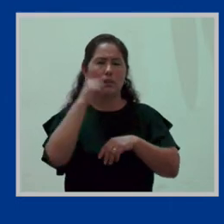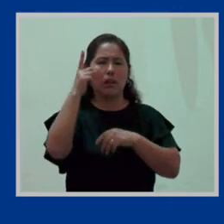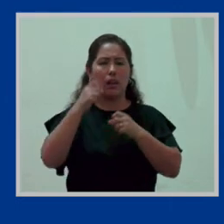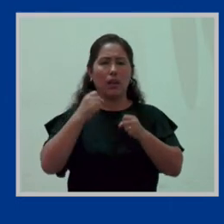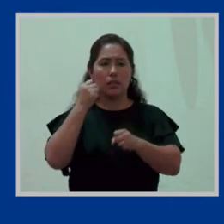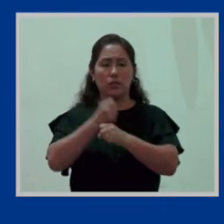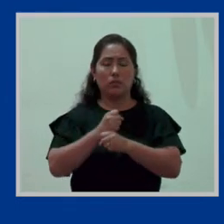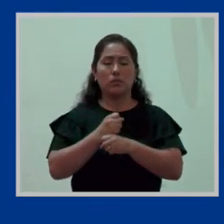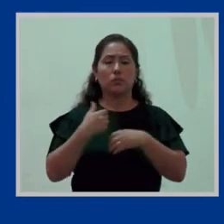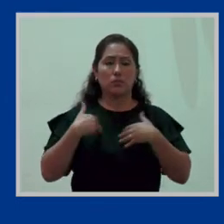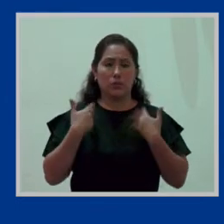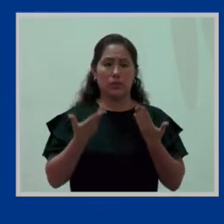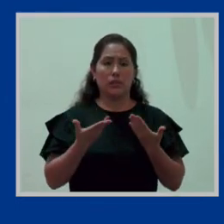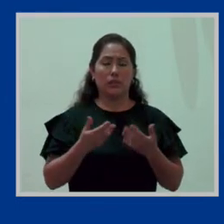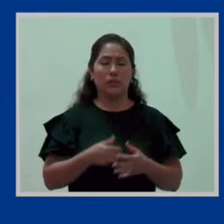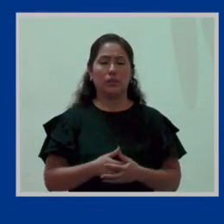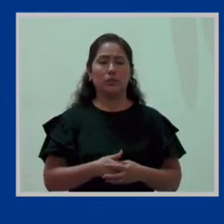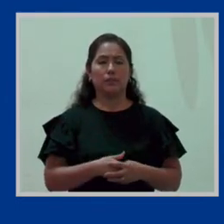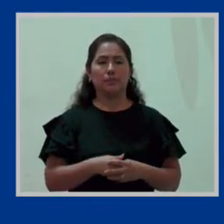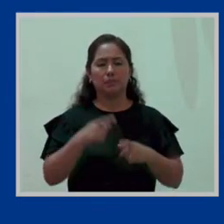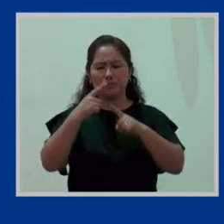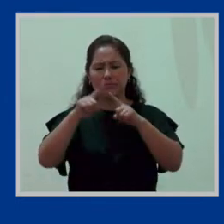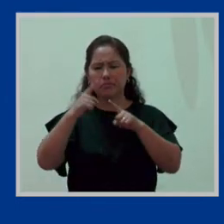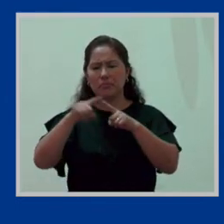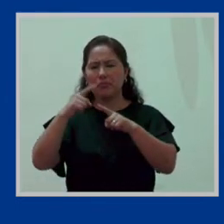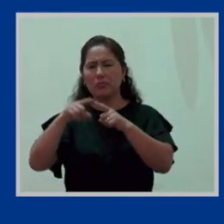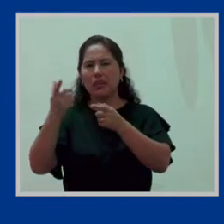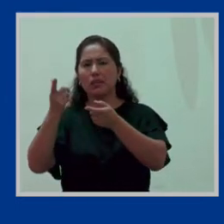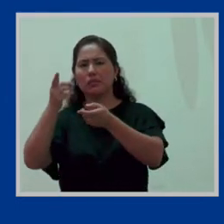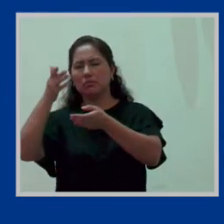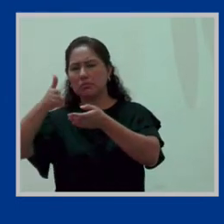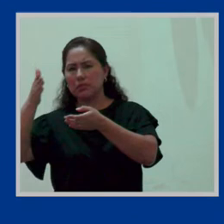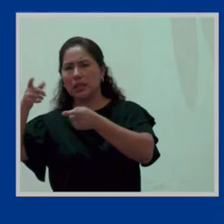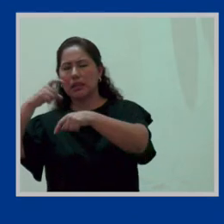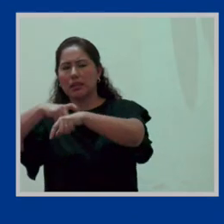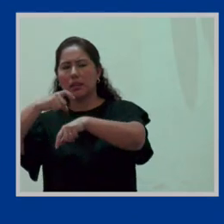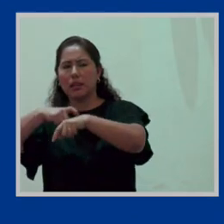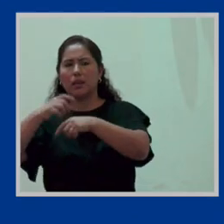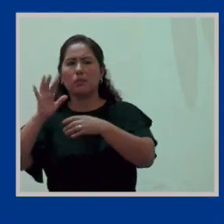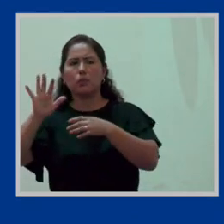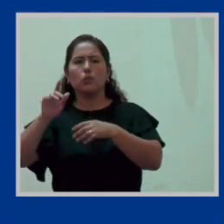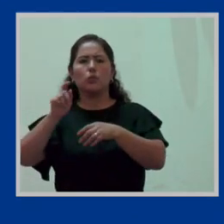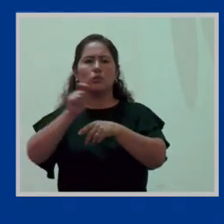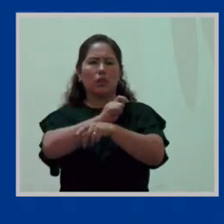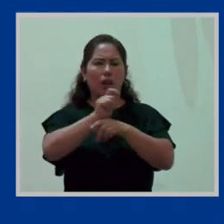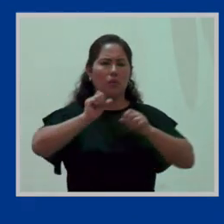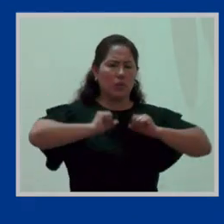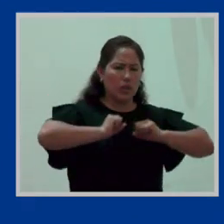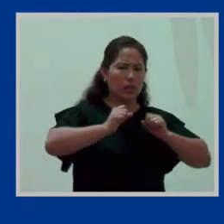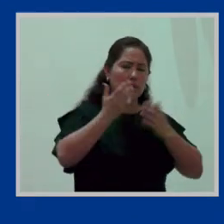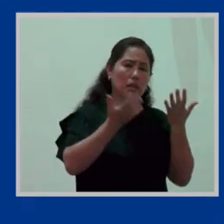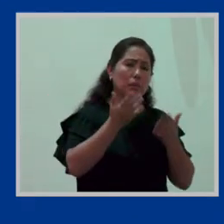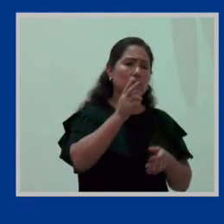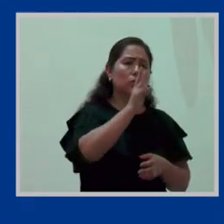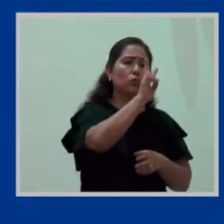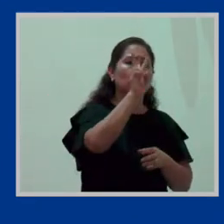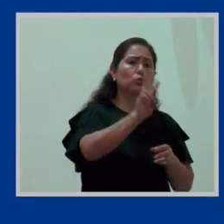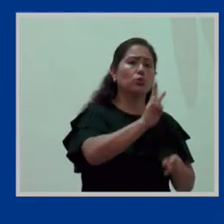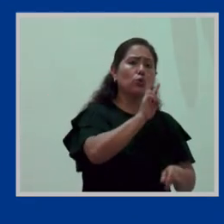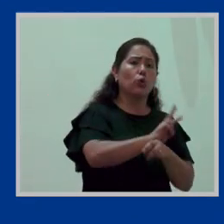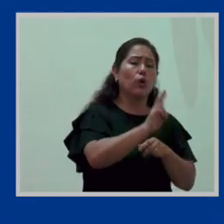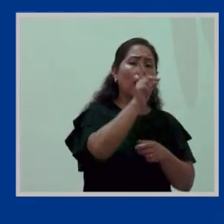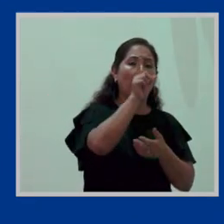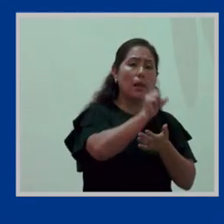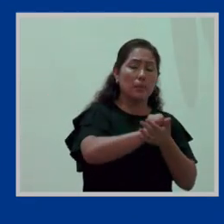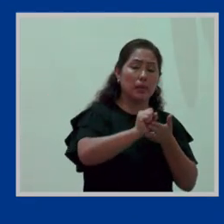consecutivas, ¿no? ¿Qué quiere decir esto? Que, no sé, la terapia es dos horas al mes. Entonces,